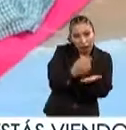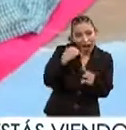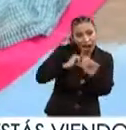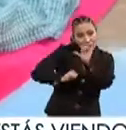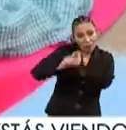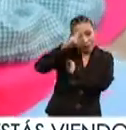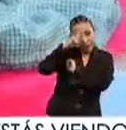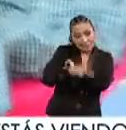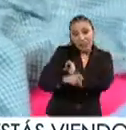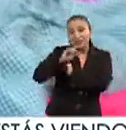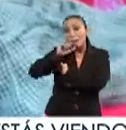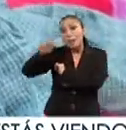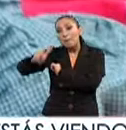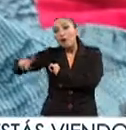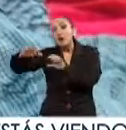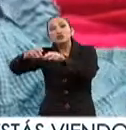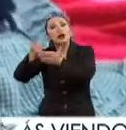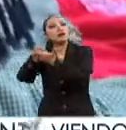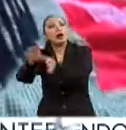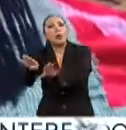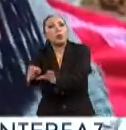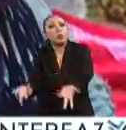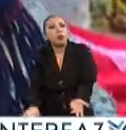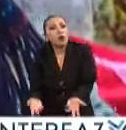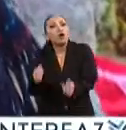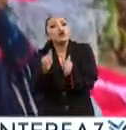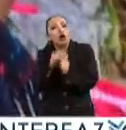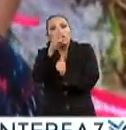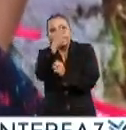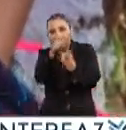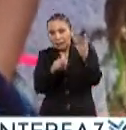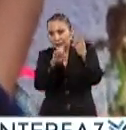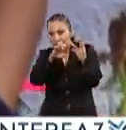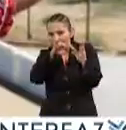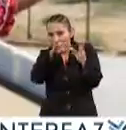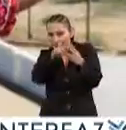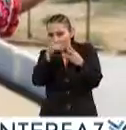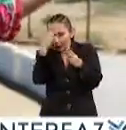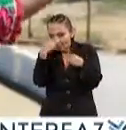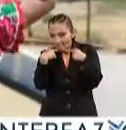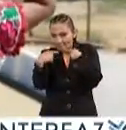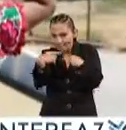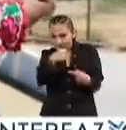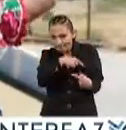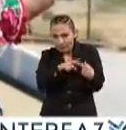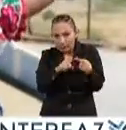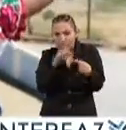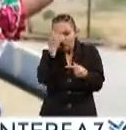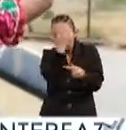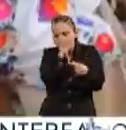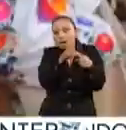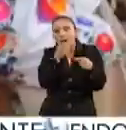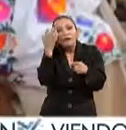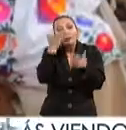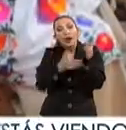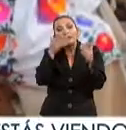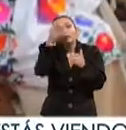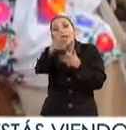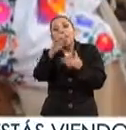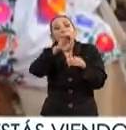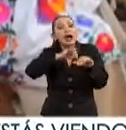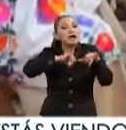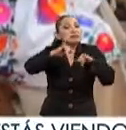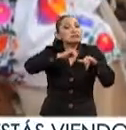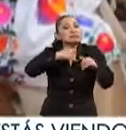antropología mexicana como a los pueblos indígenas de México por medio de tres ejes de reflexión y debate balances y desafíos del quehacer